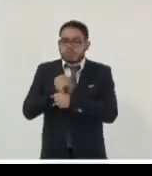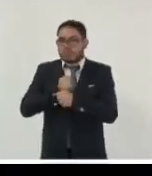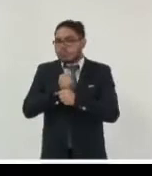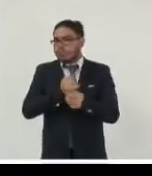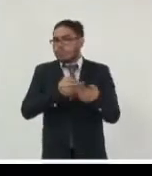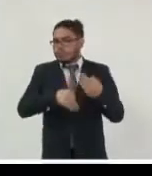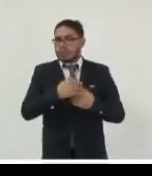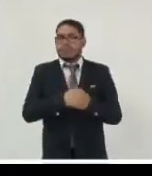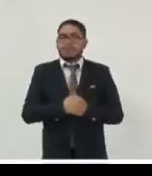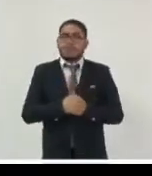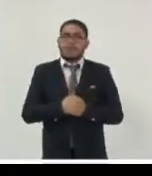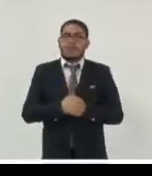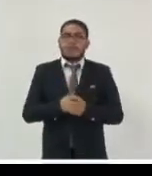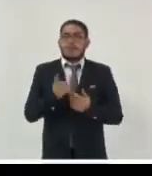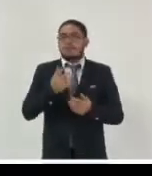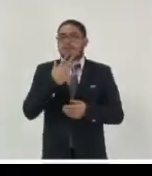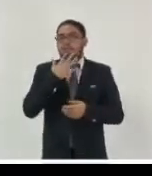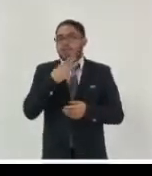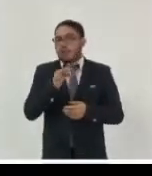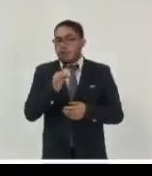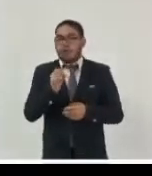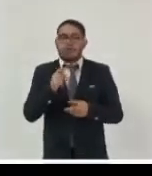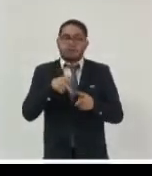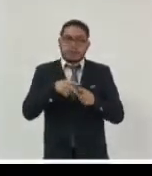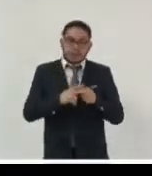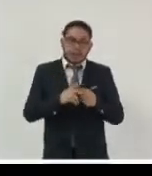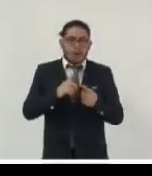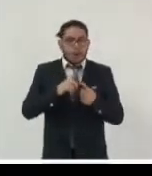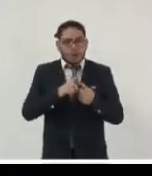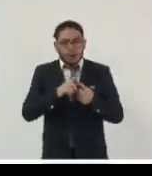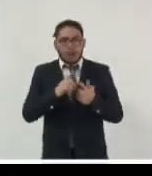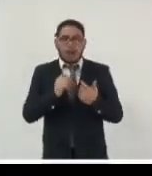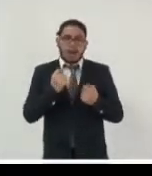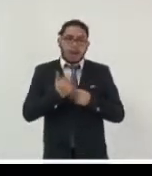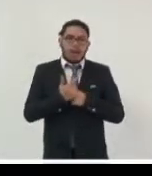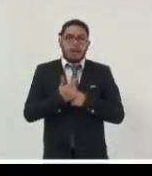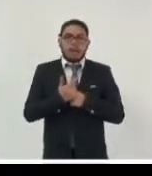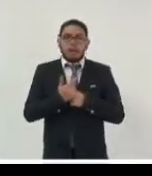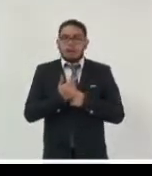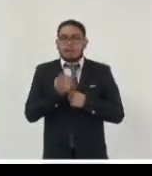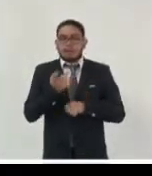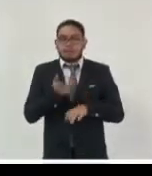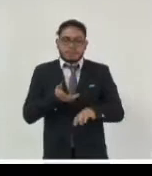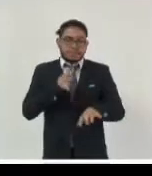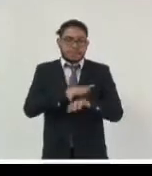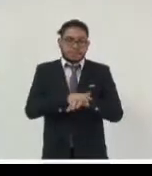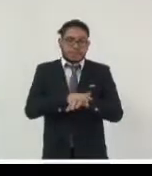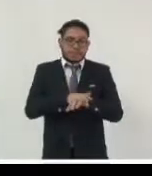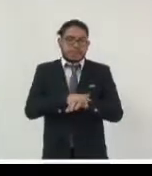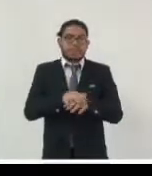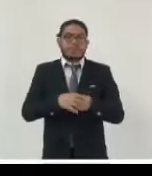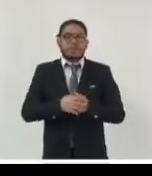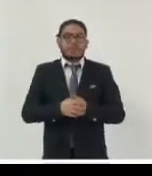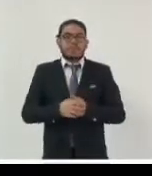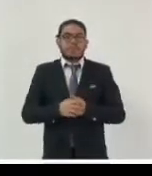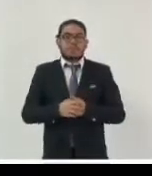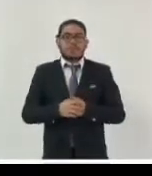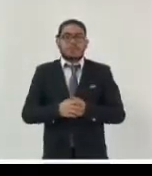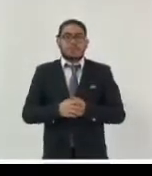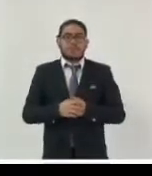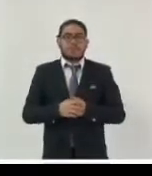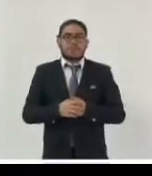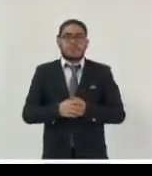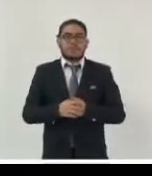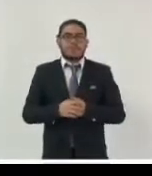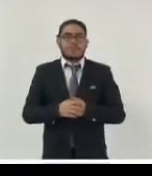herramientas perspectiva integral y demás no de un software o una multiplicidad de software en particular sino la idea